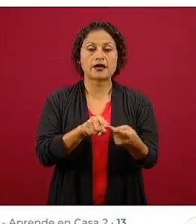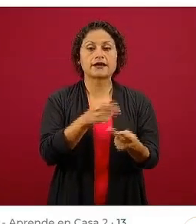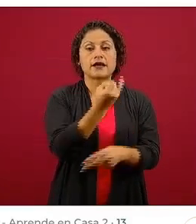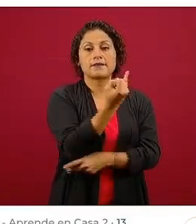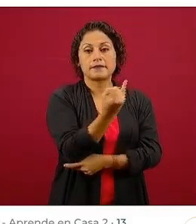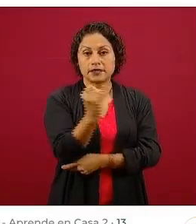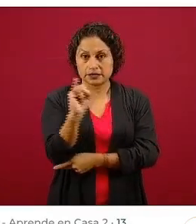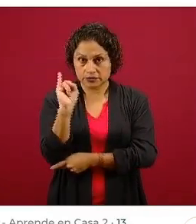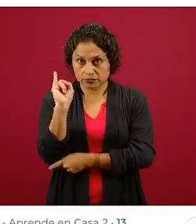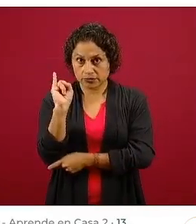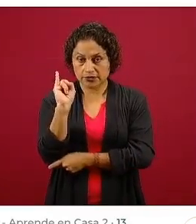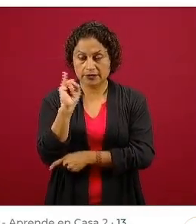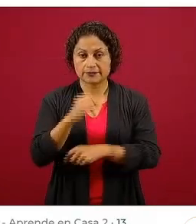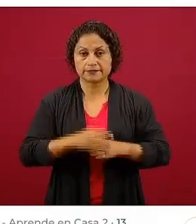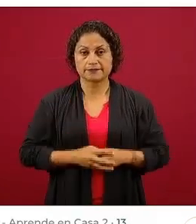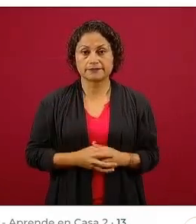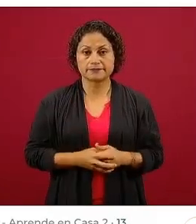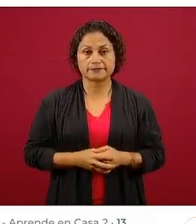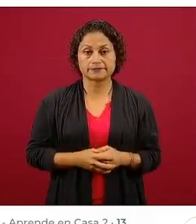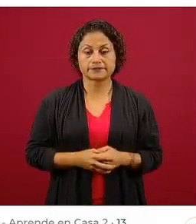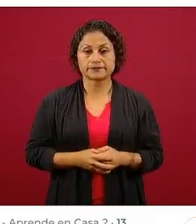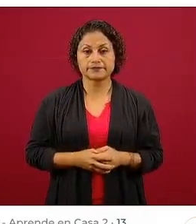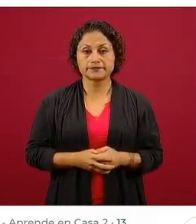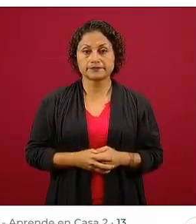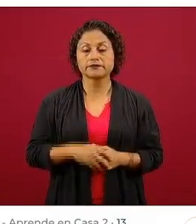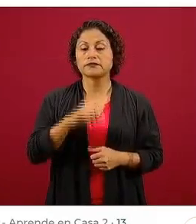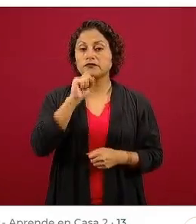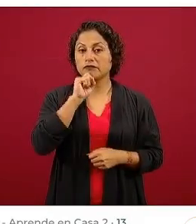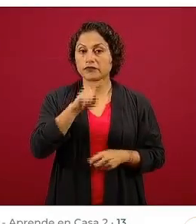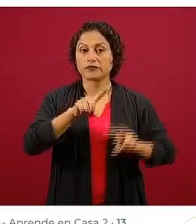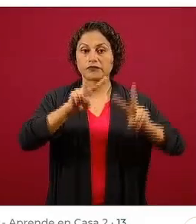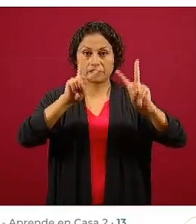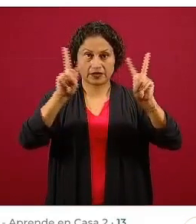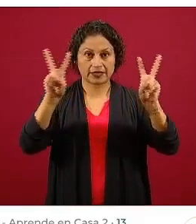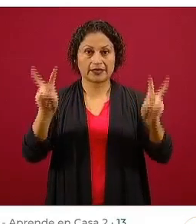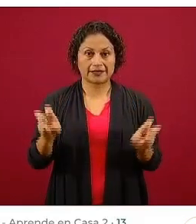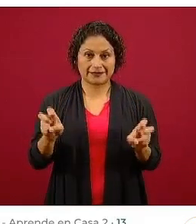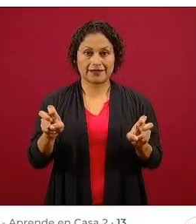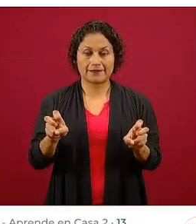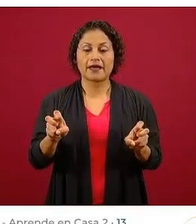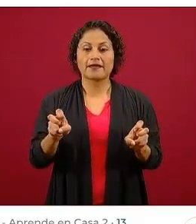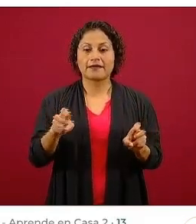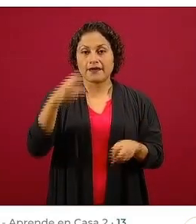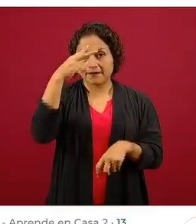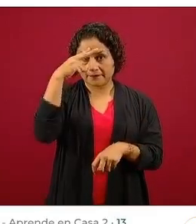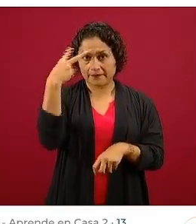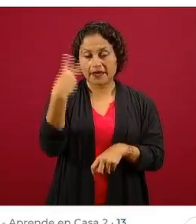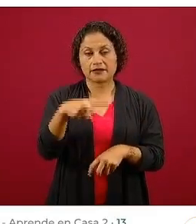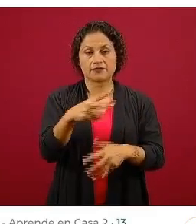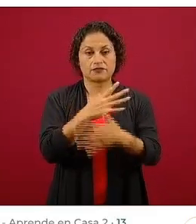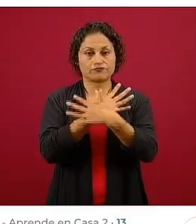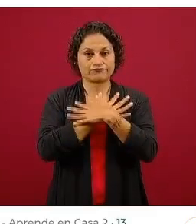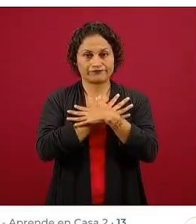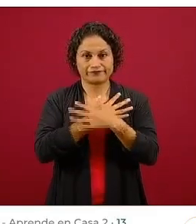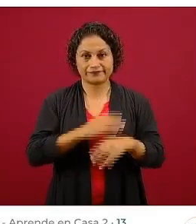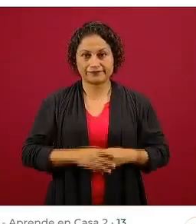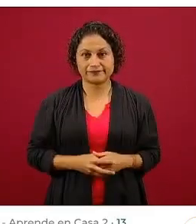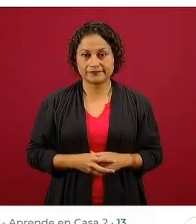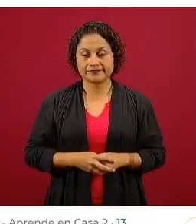también el tema de amar a México. La cadena número cuatro,